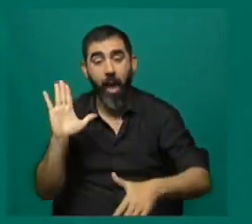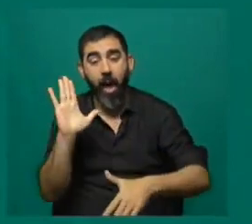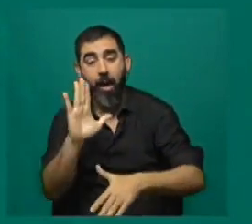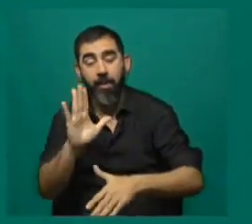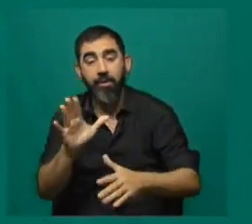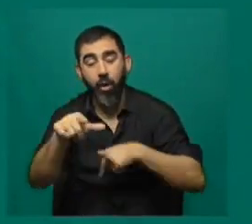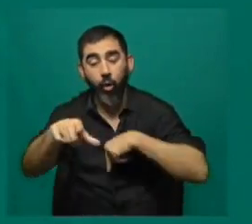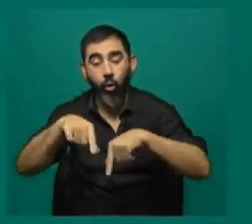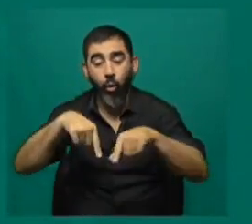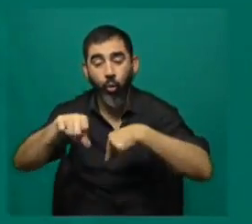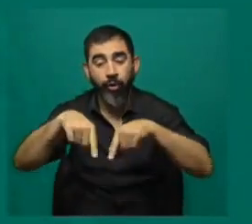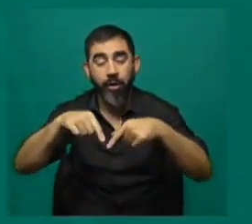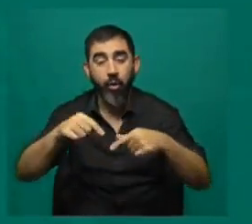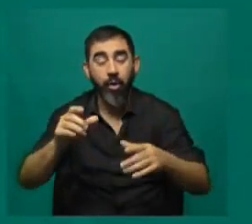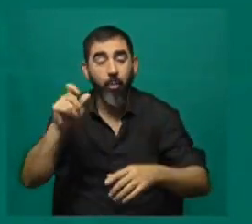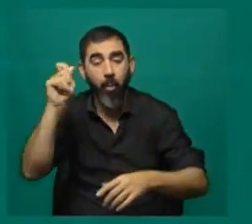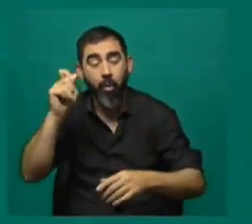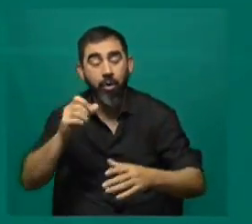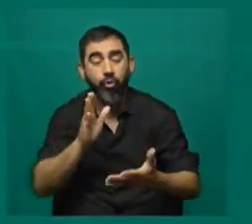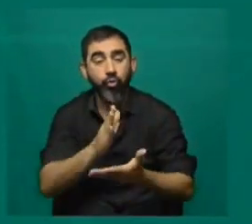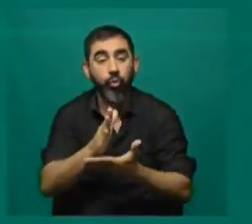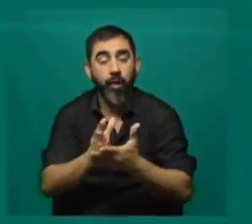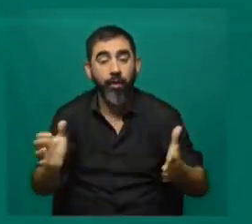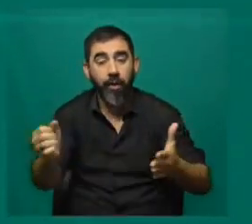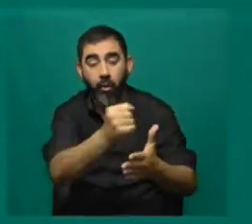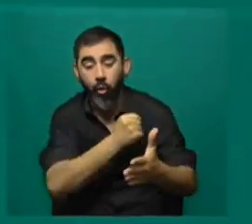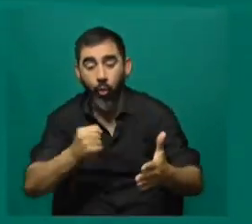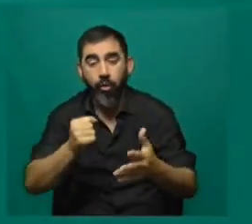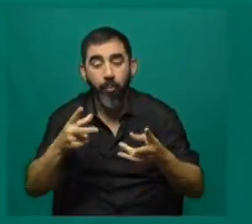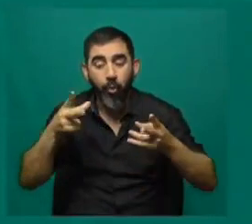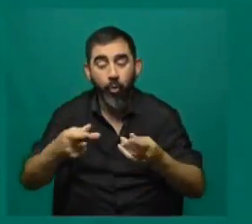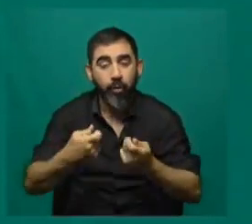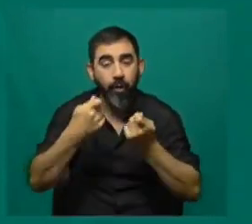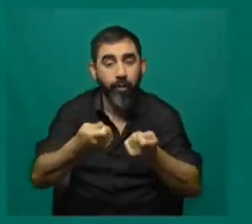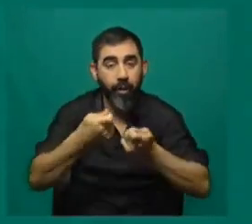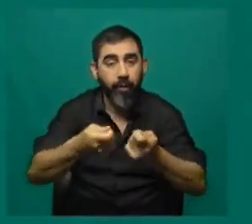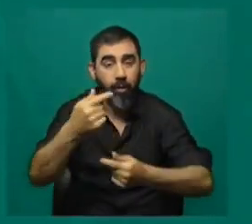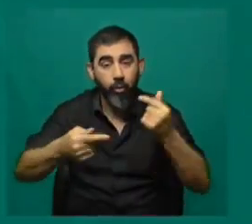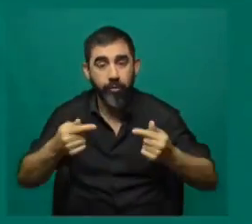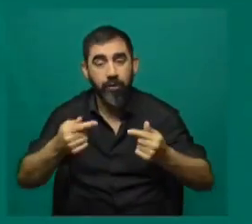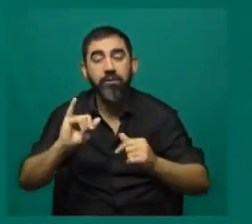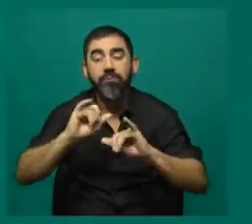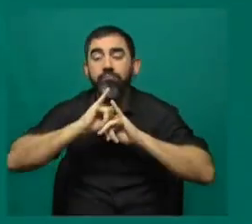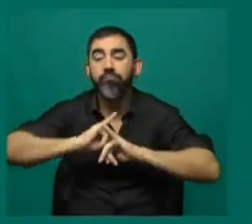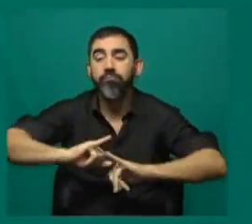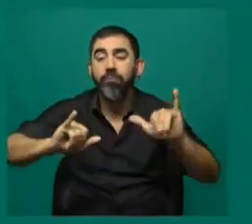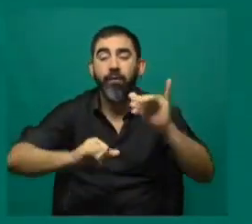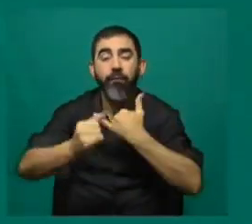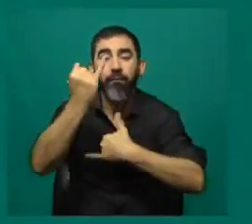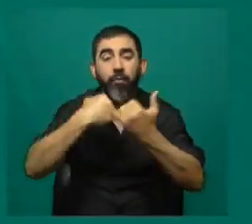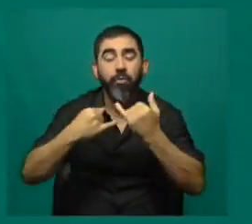Coordinadora Popular y Solidaria de Hoyas por una vida digna con cortarle los suministros, si no revelaban los datos de